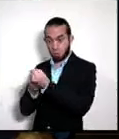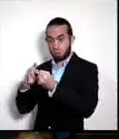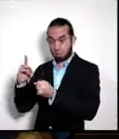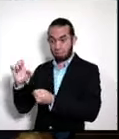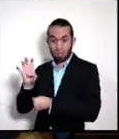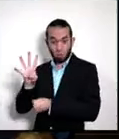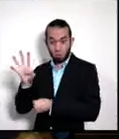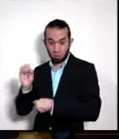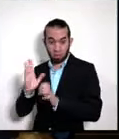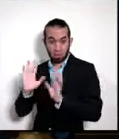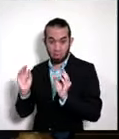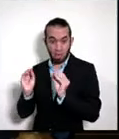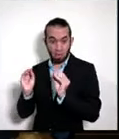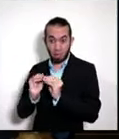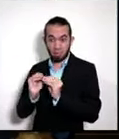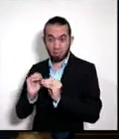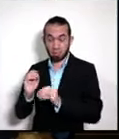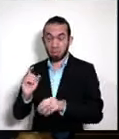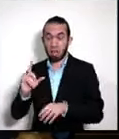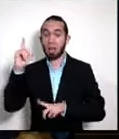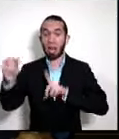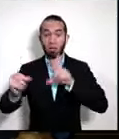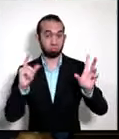se ubicó en zonas fuera de la gama